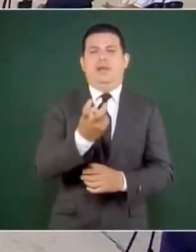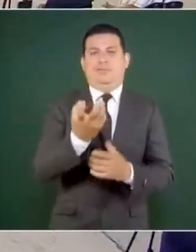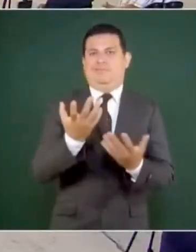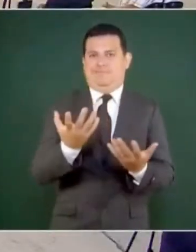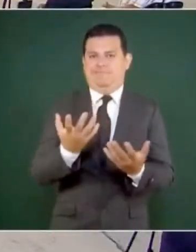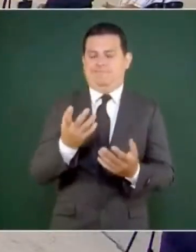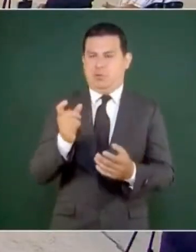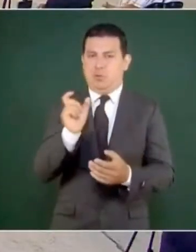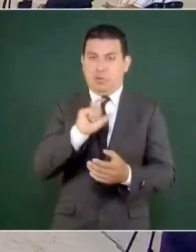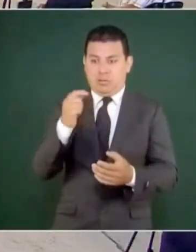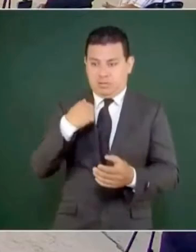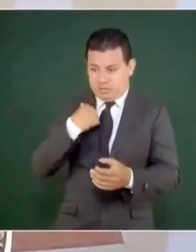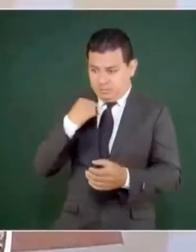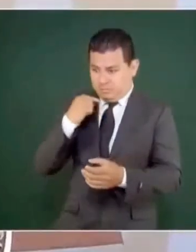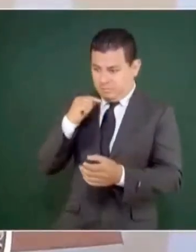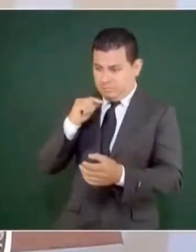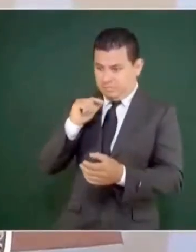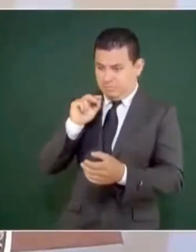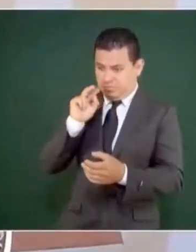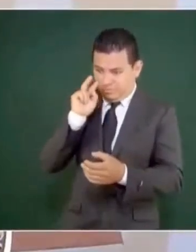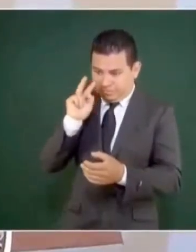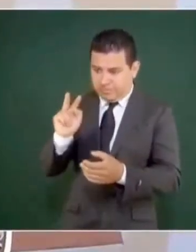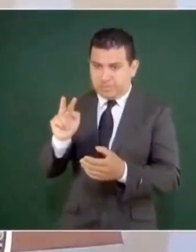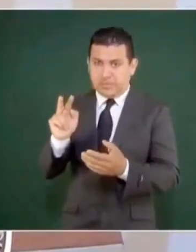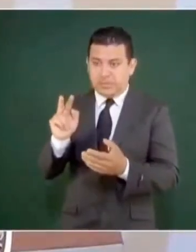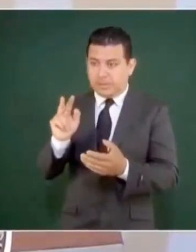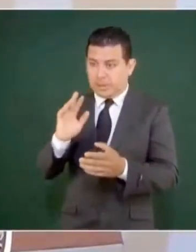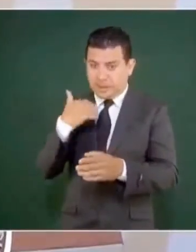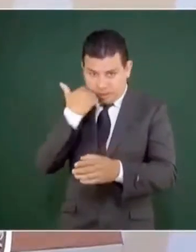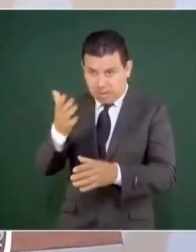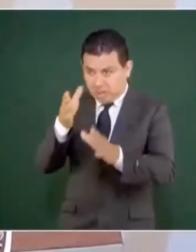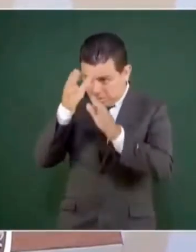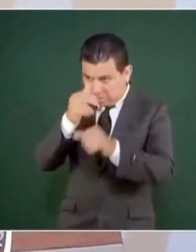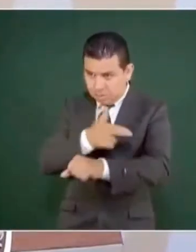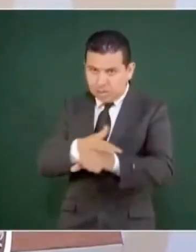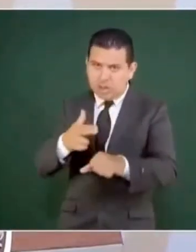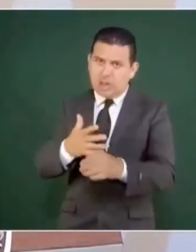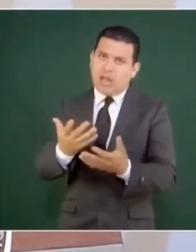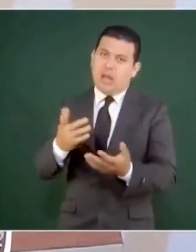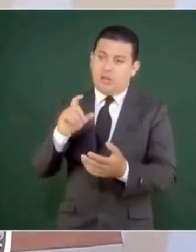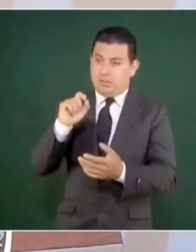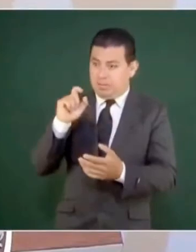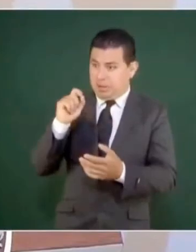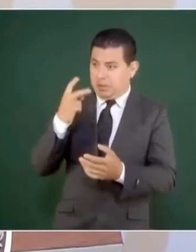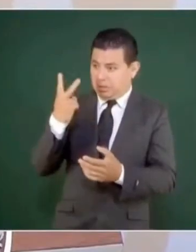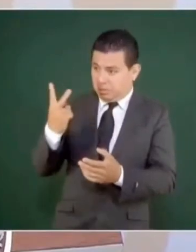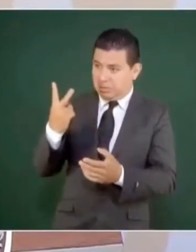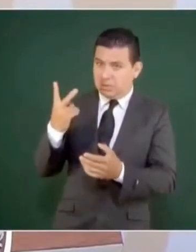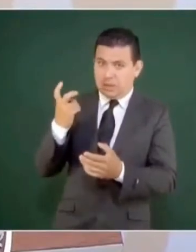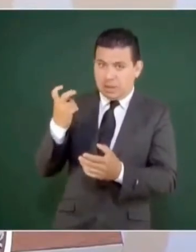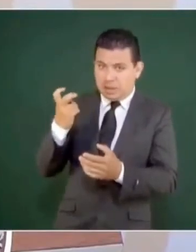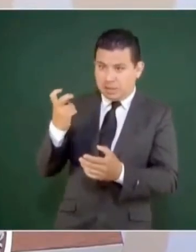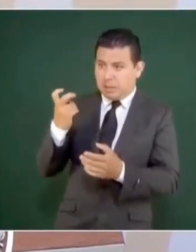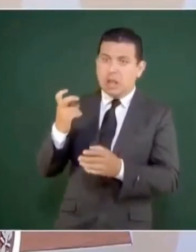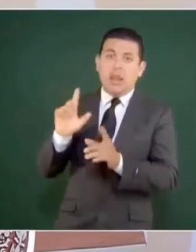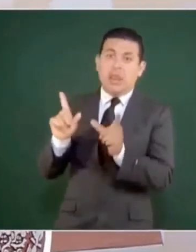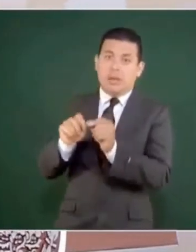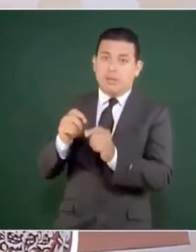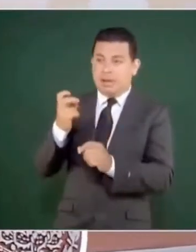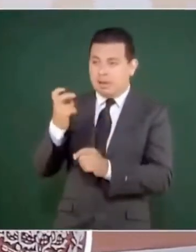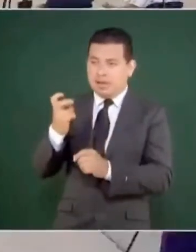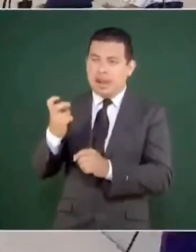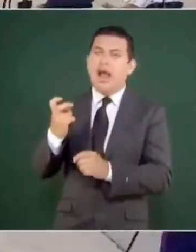cuando se quiere llegar a un arreglo por esos 22, por lo que